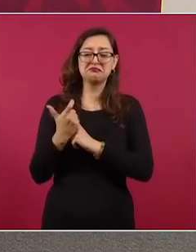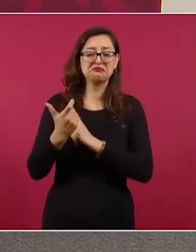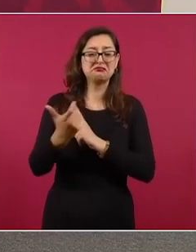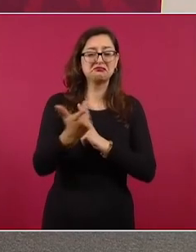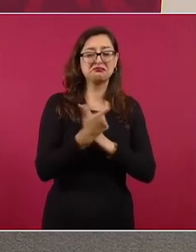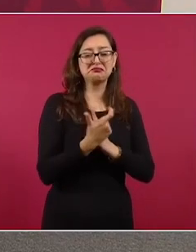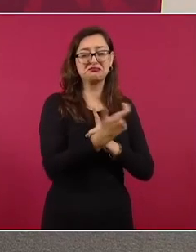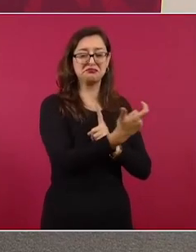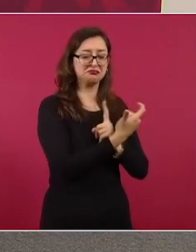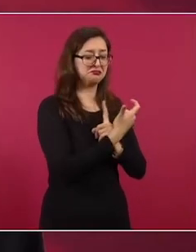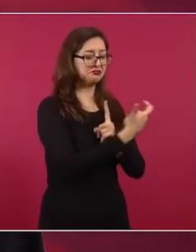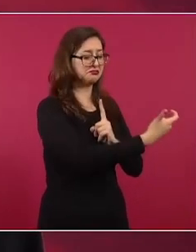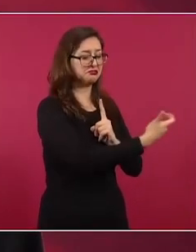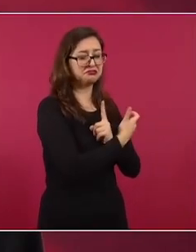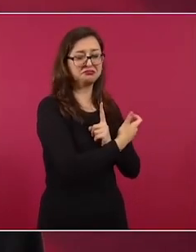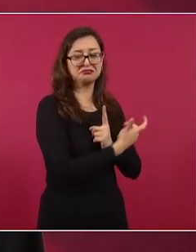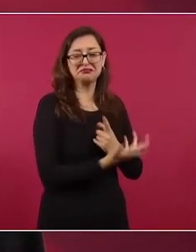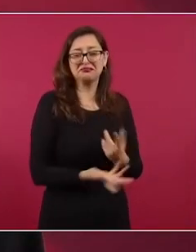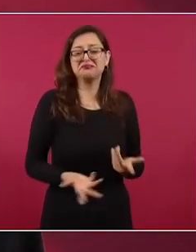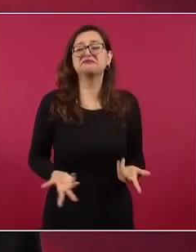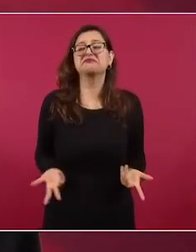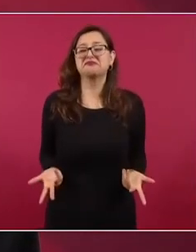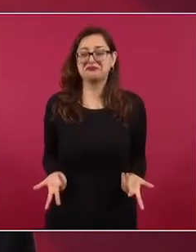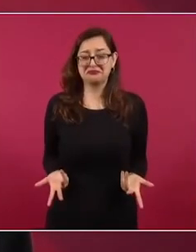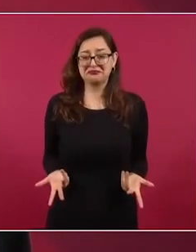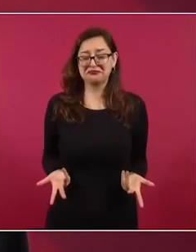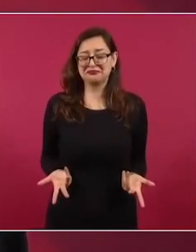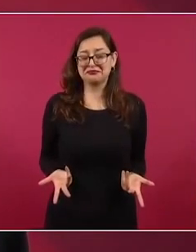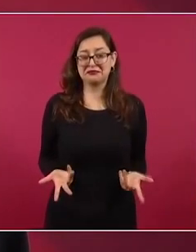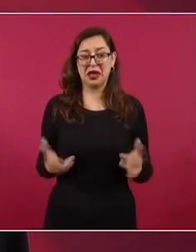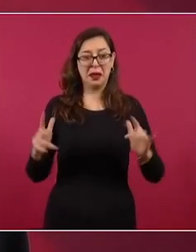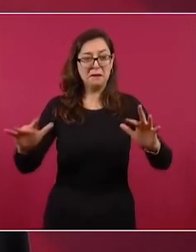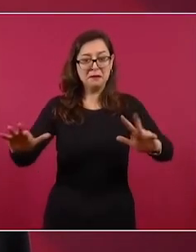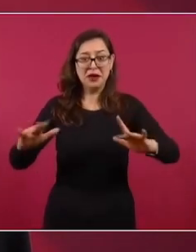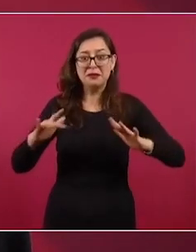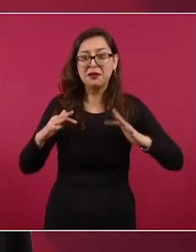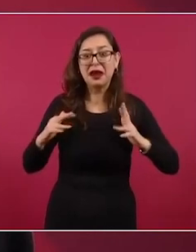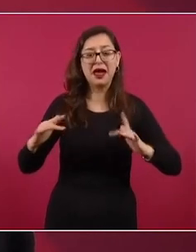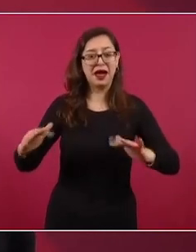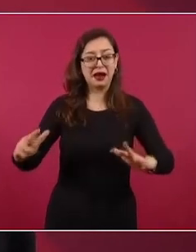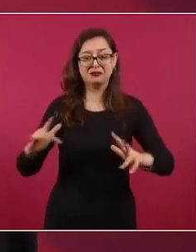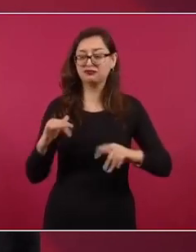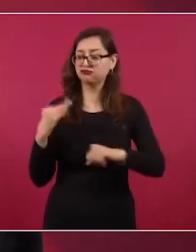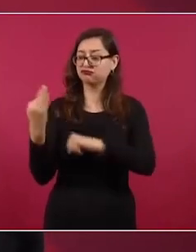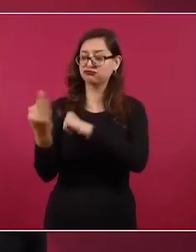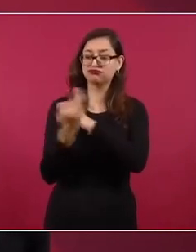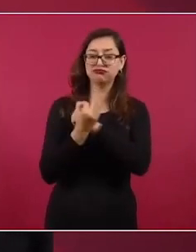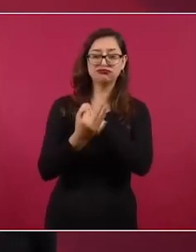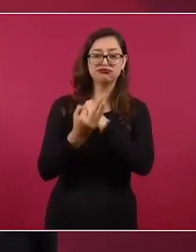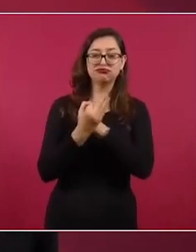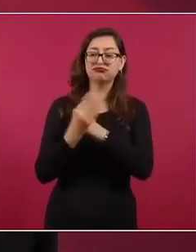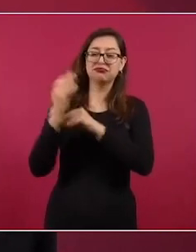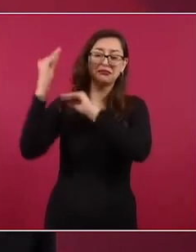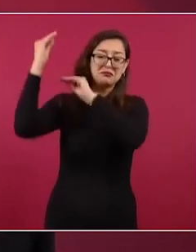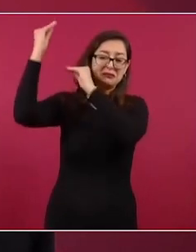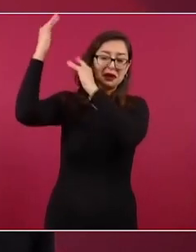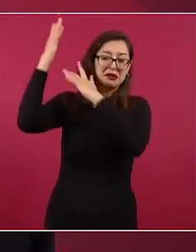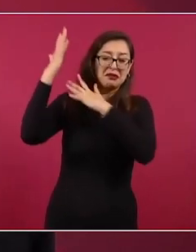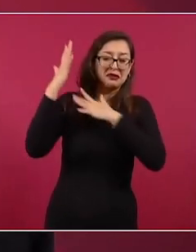buenas vibras, vibras, bendiciones,